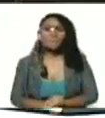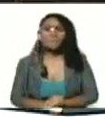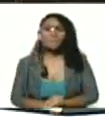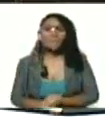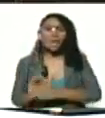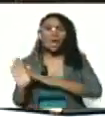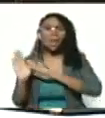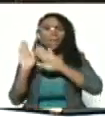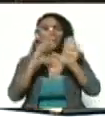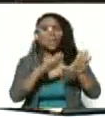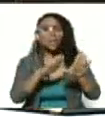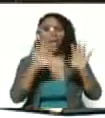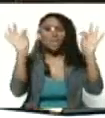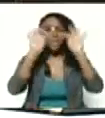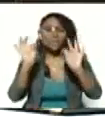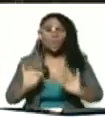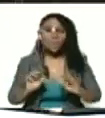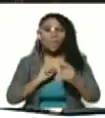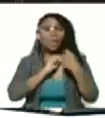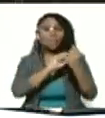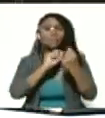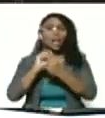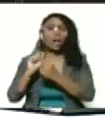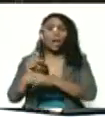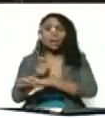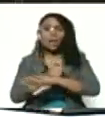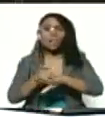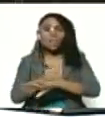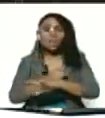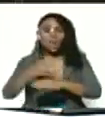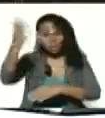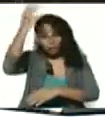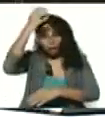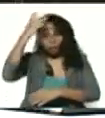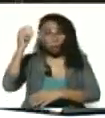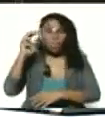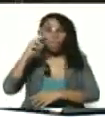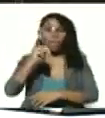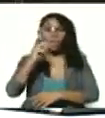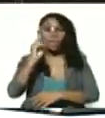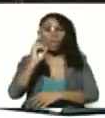Apoyados por la metodología de diálogo del gobierno del reino de Noruega.